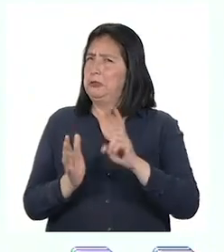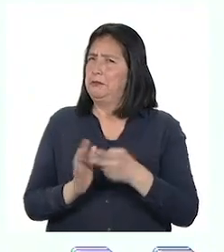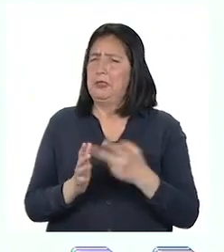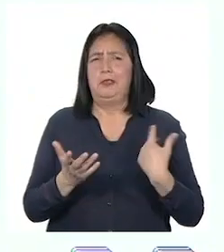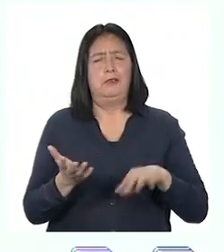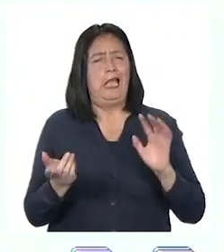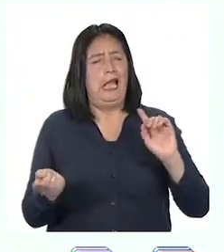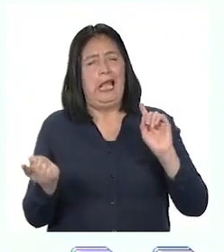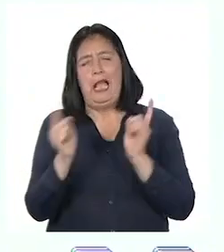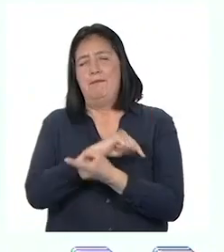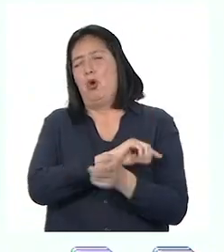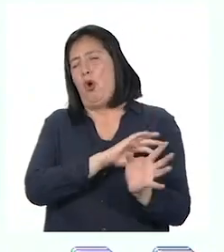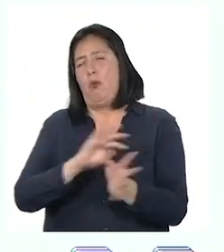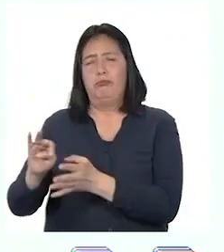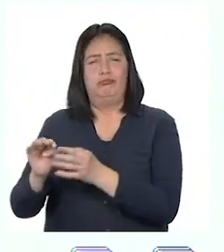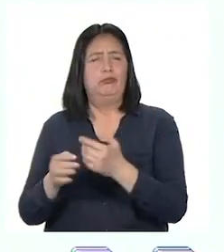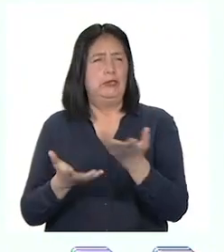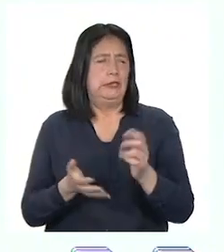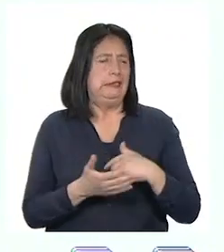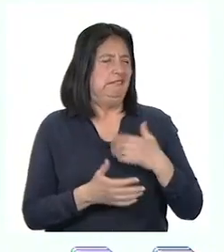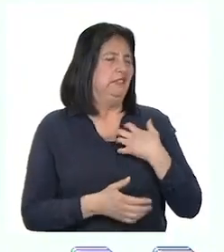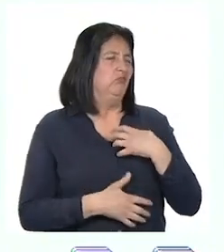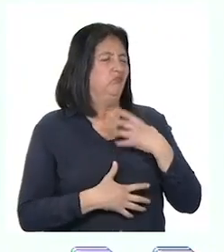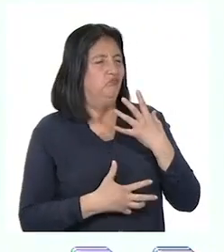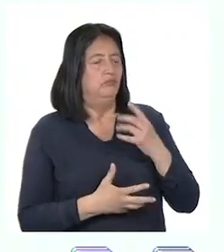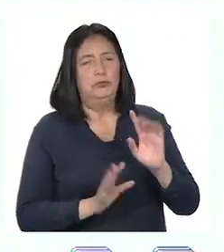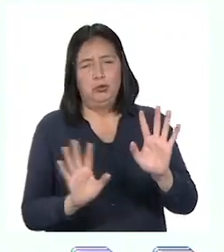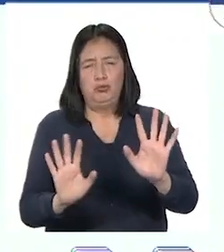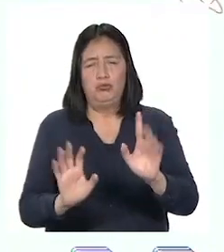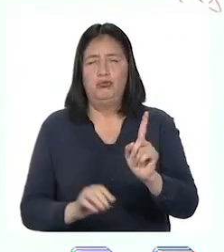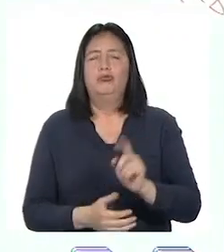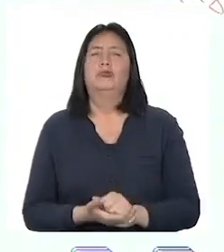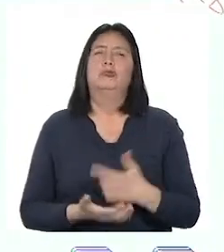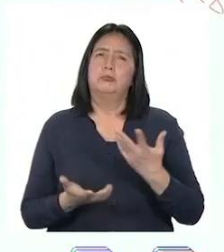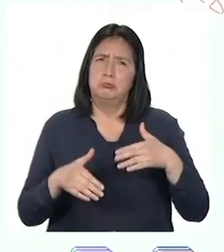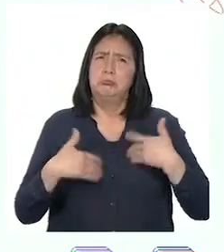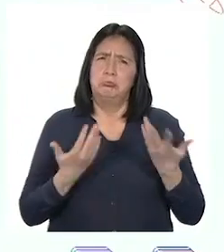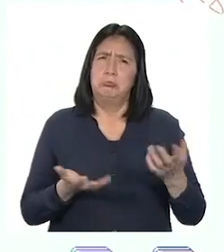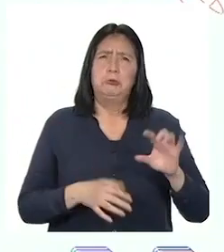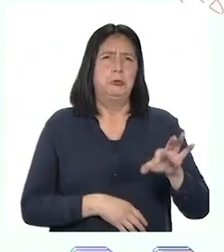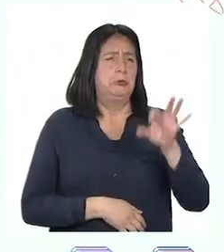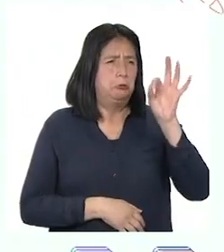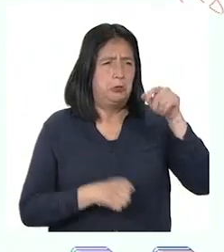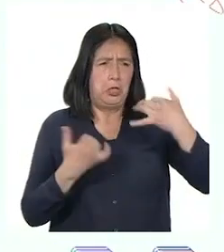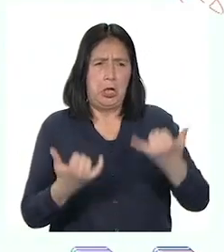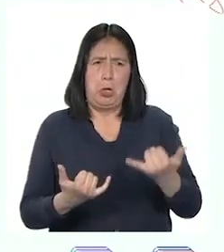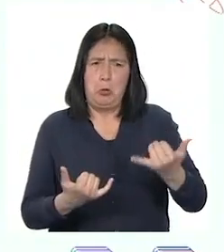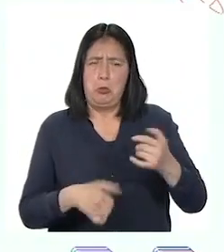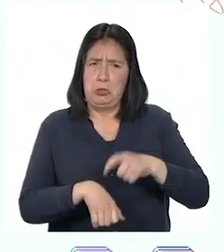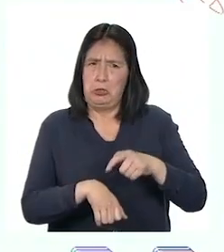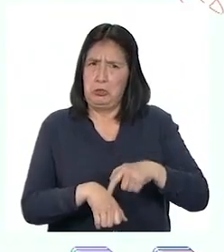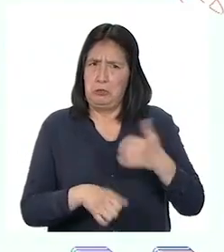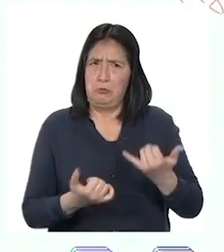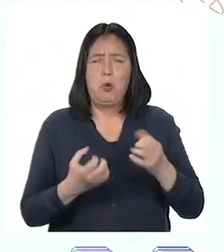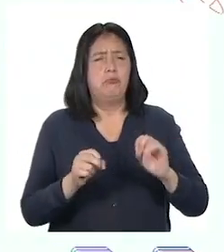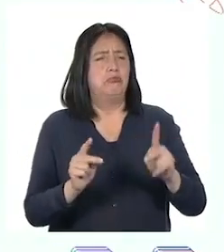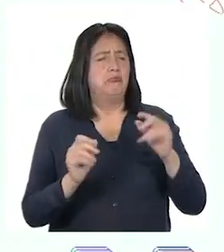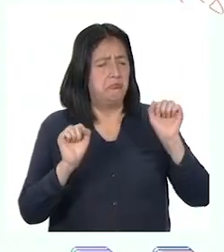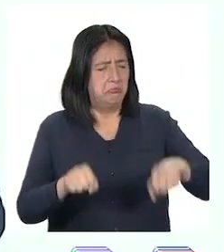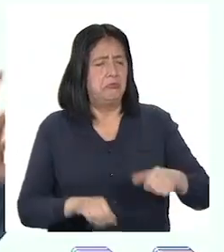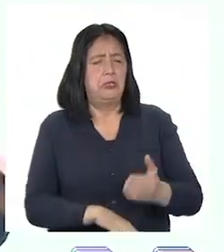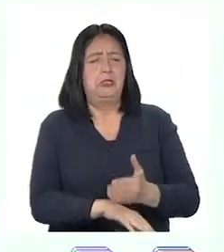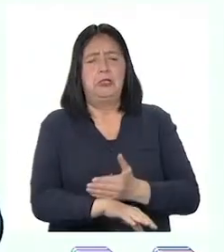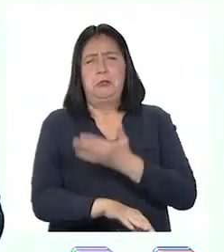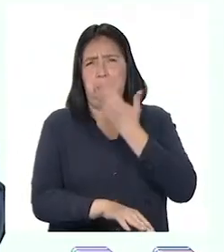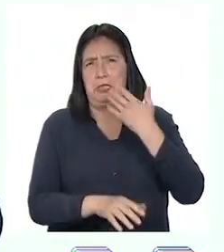todo vaya a cambiar o que los cambios nos disgusten. De hecho, podemos encontrar en esta situación una oportunidad para